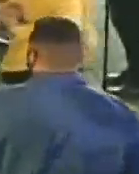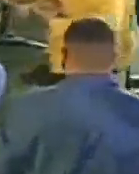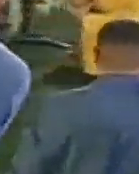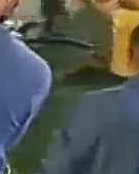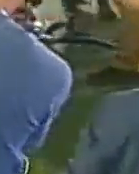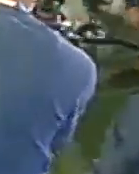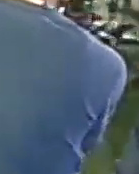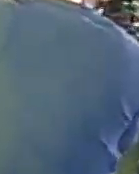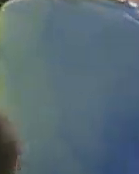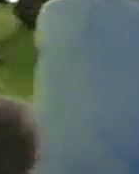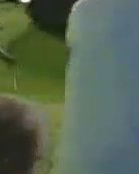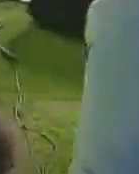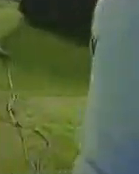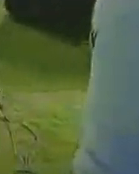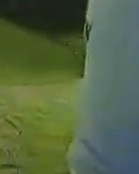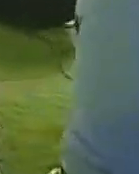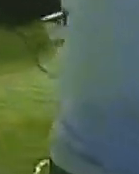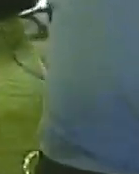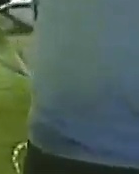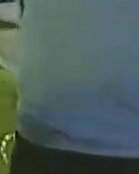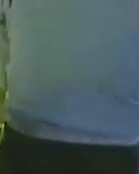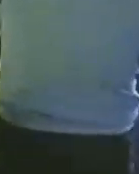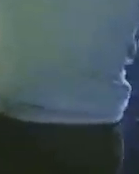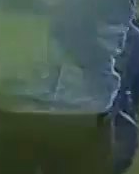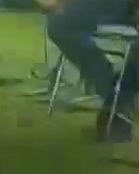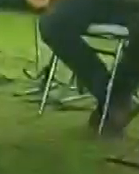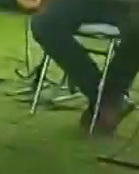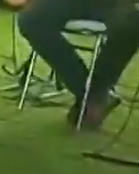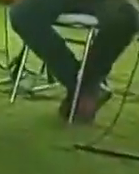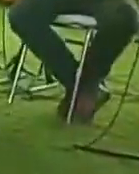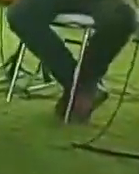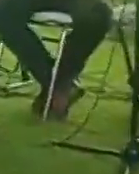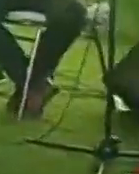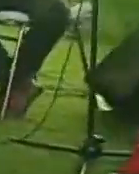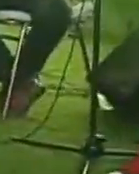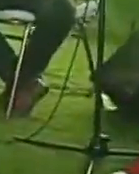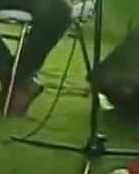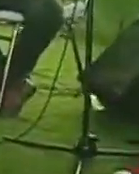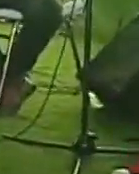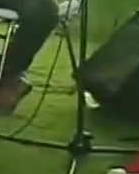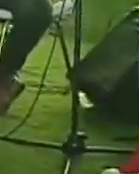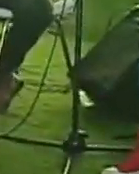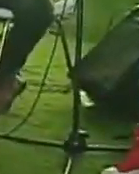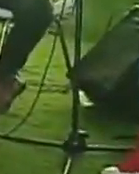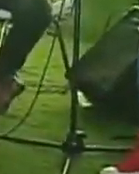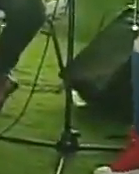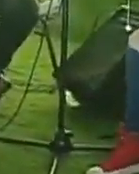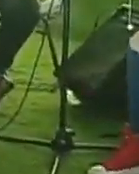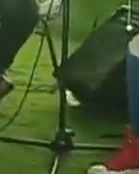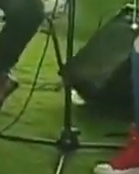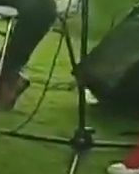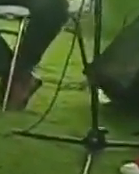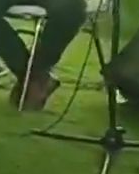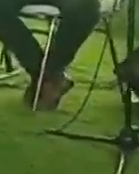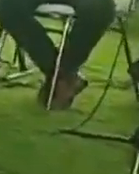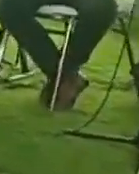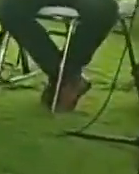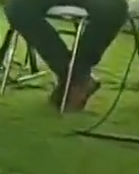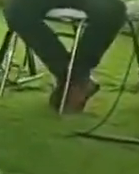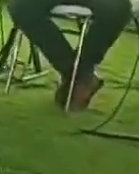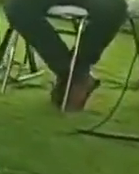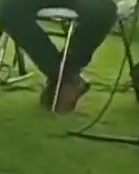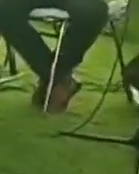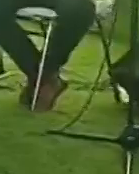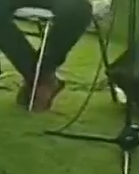aquí, en Nazoa, donde el jefe, del estado, venezolano, comparte, con quienes, han tenido, una participación,